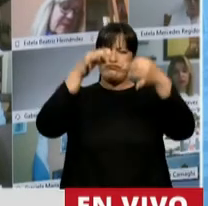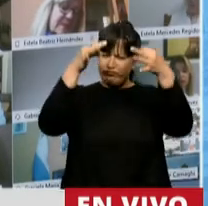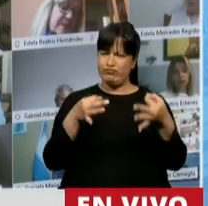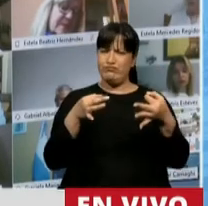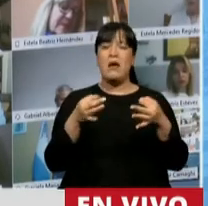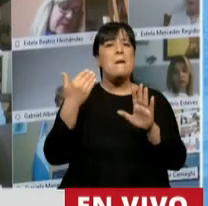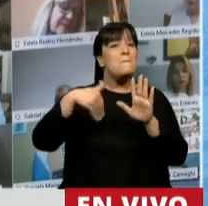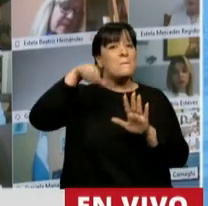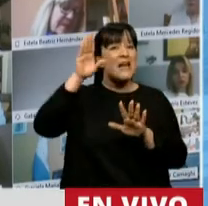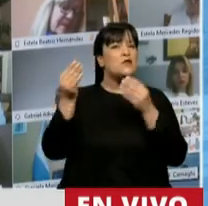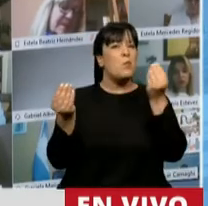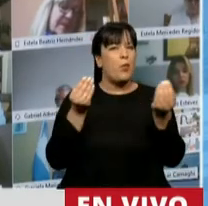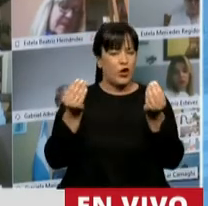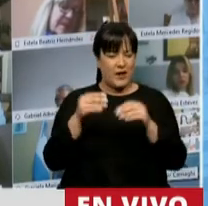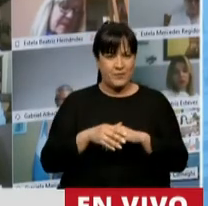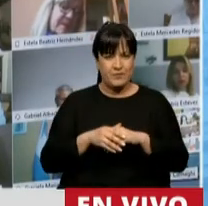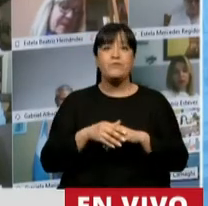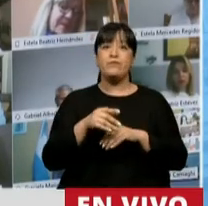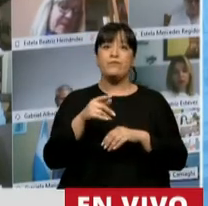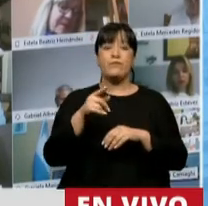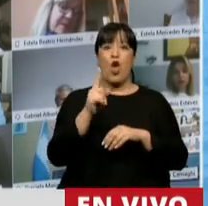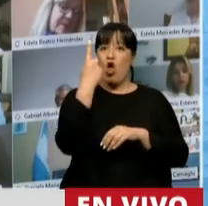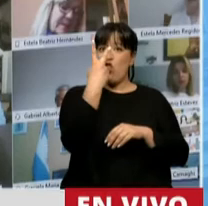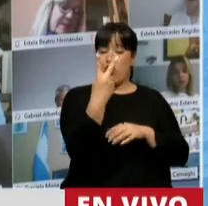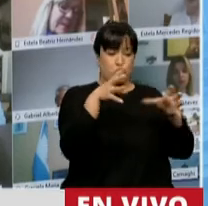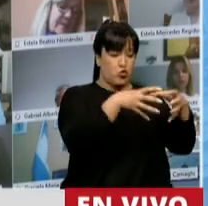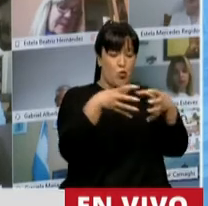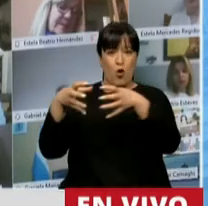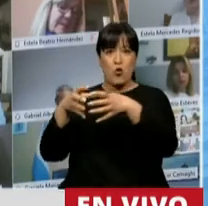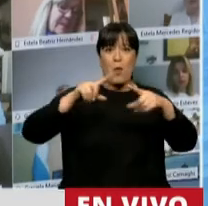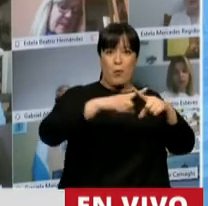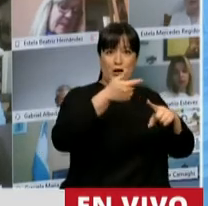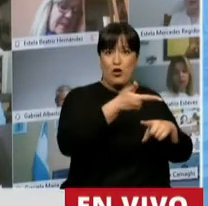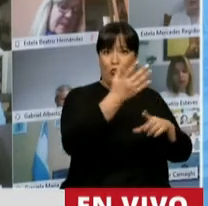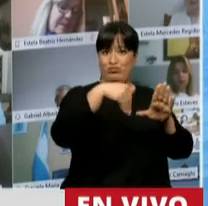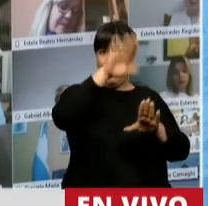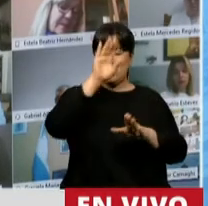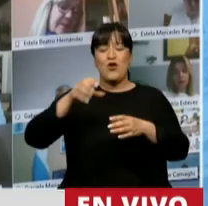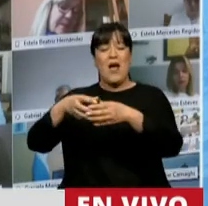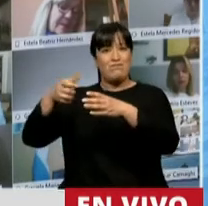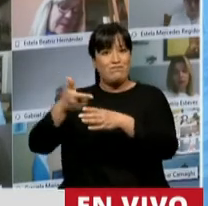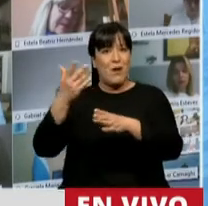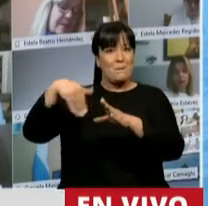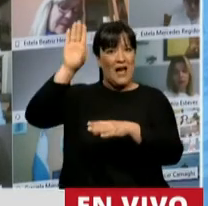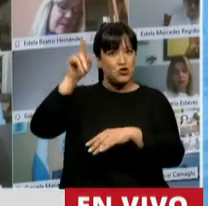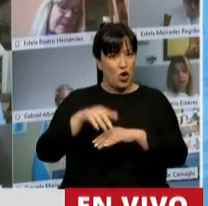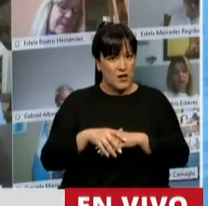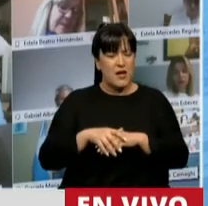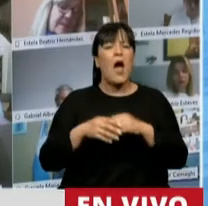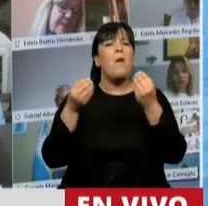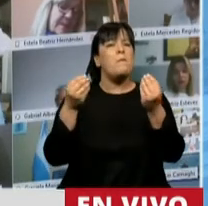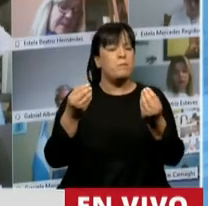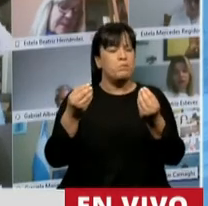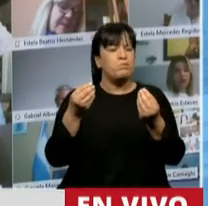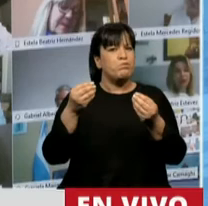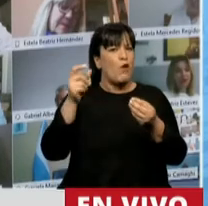porque logran los dos frentes mayoritarios lograr un consenso cuando las arcas de los estados